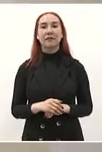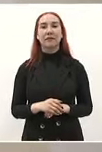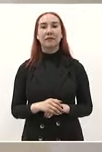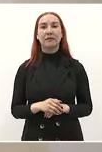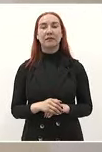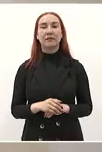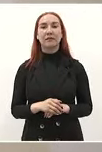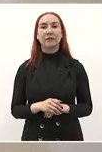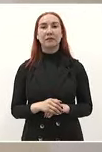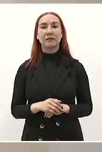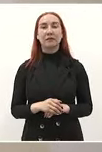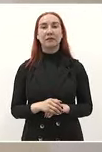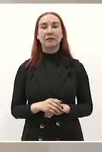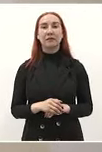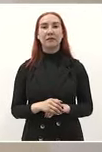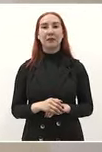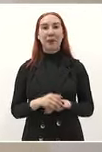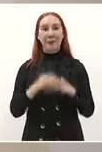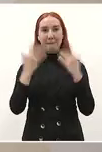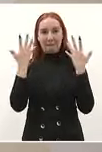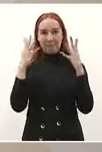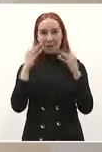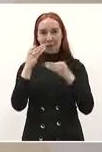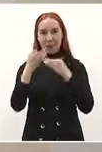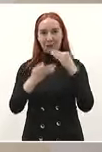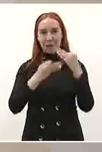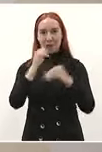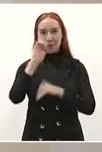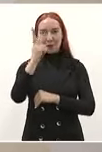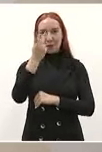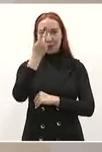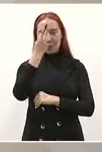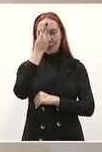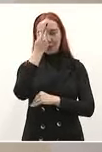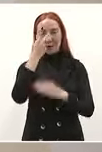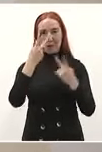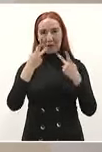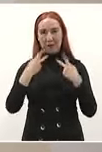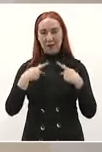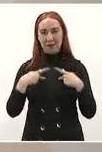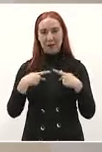todos los potosinos migrantes